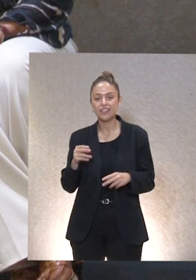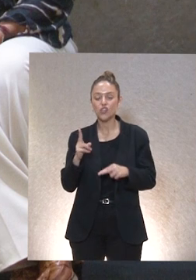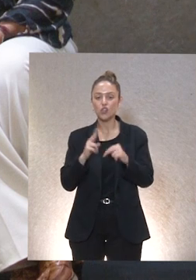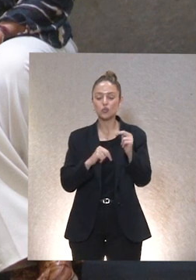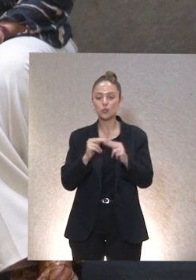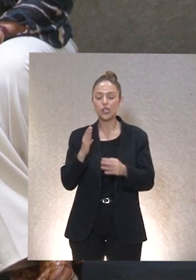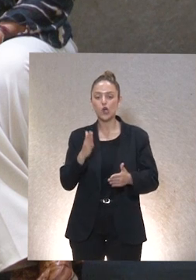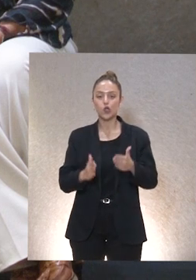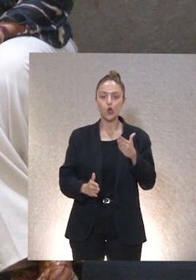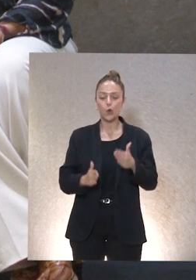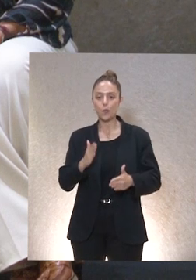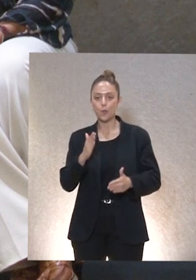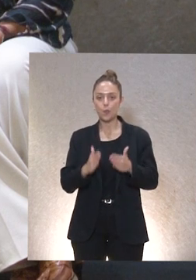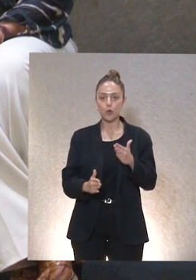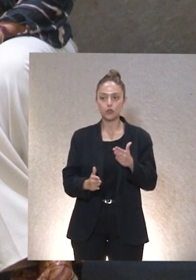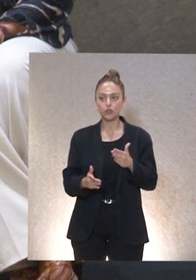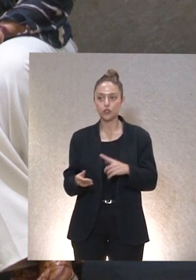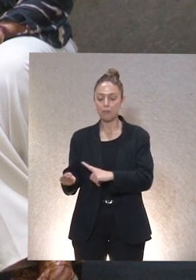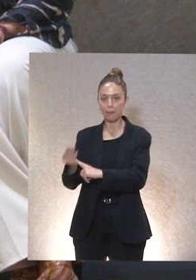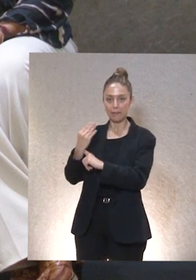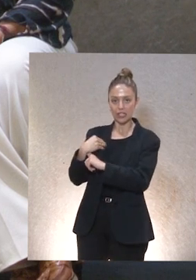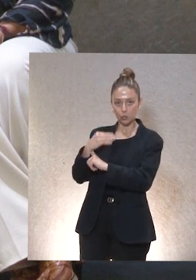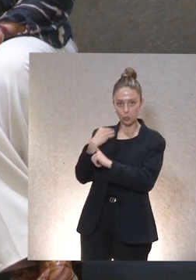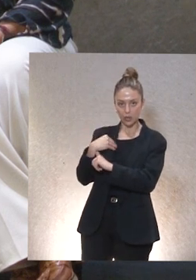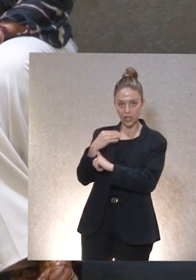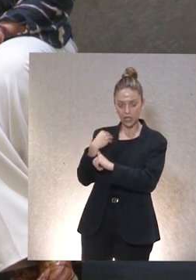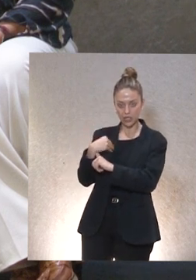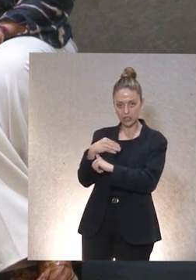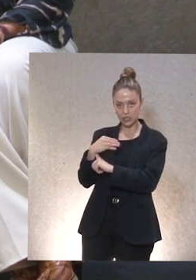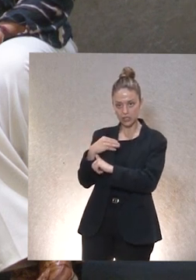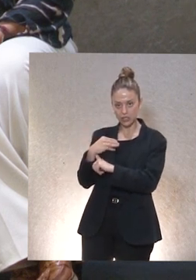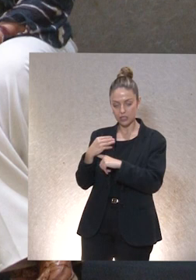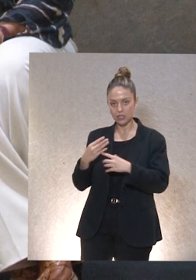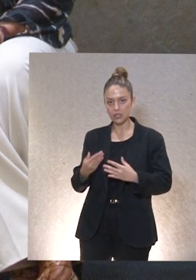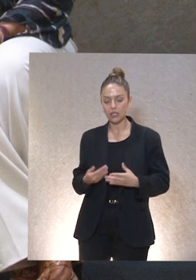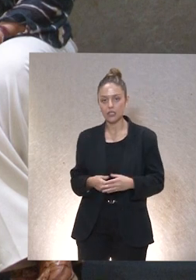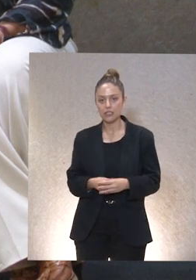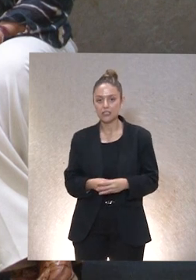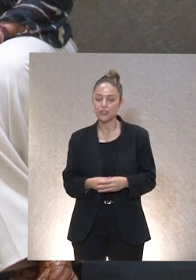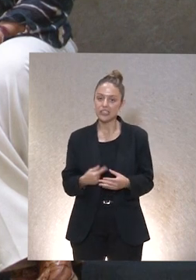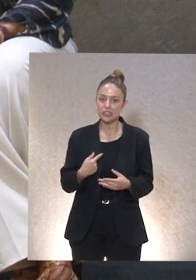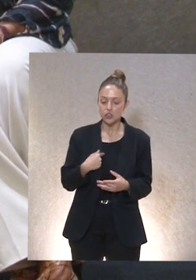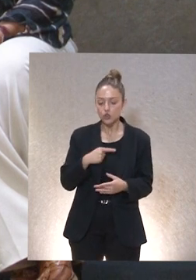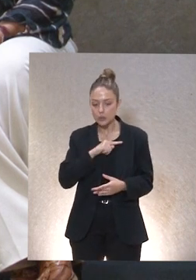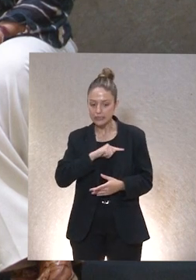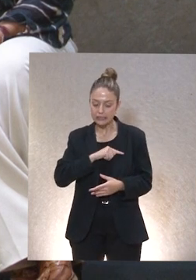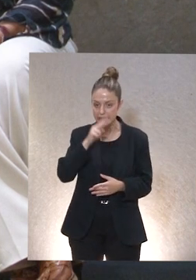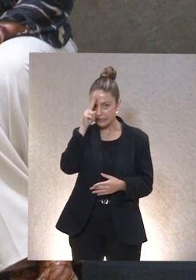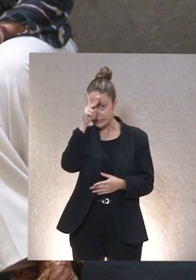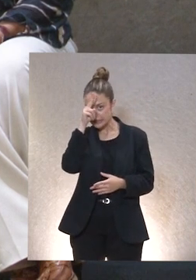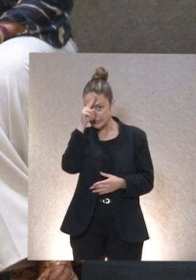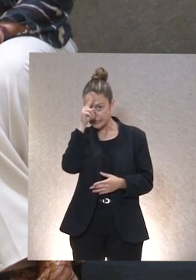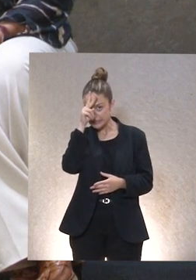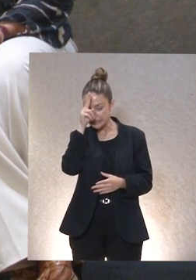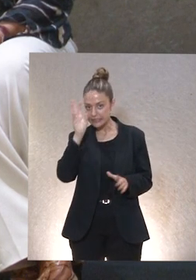robots que nos van a cuidar. Entonces, me estoy empezando a preocupar. No sé